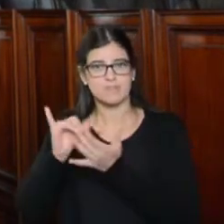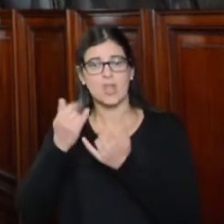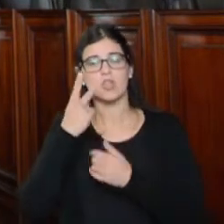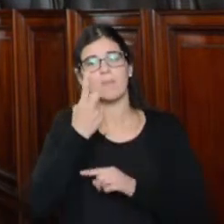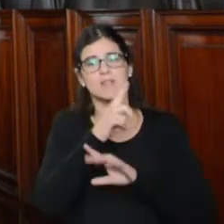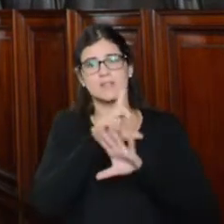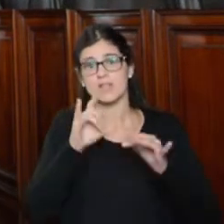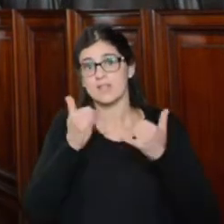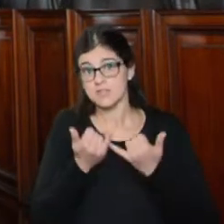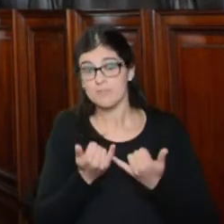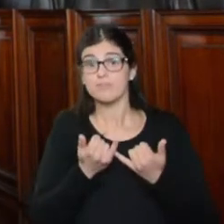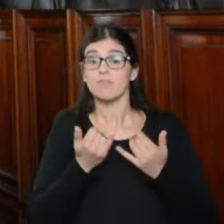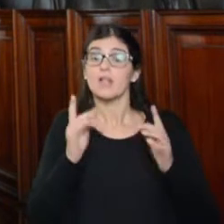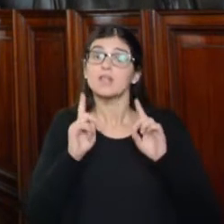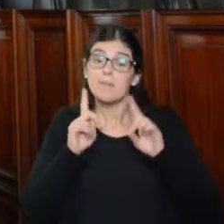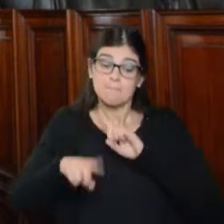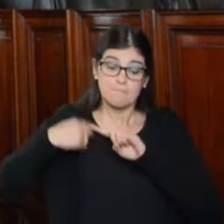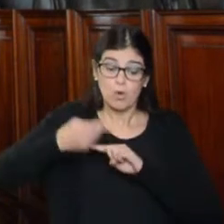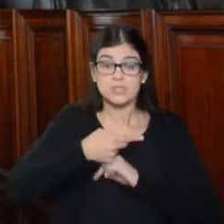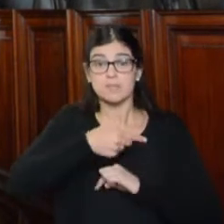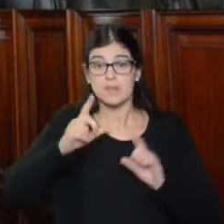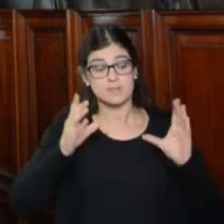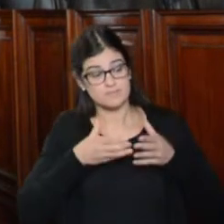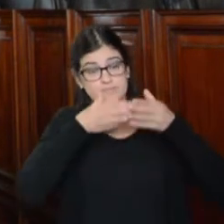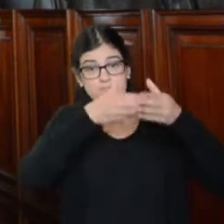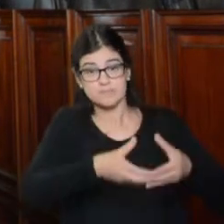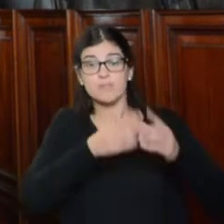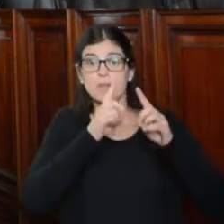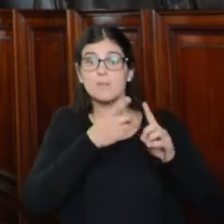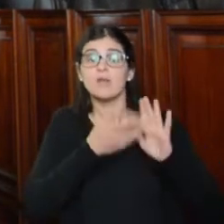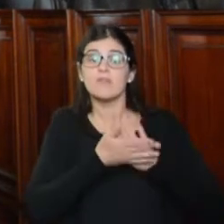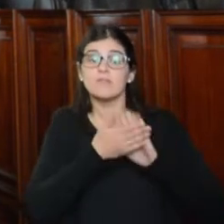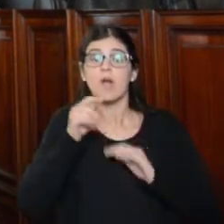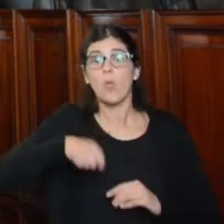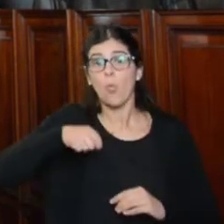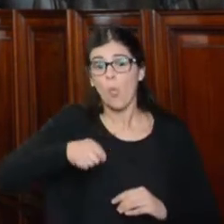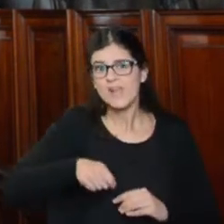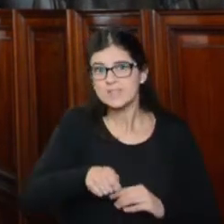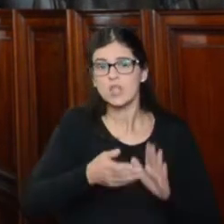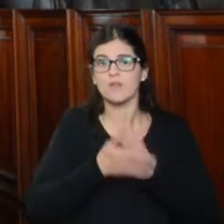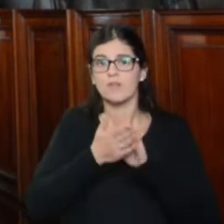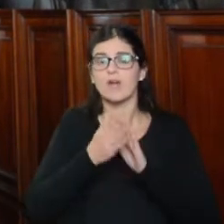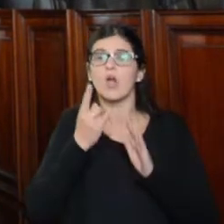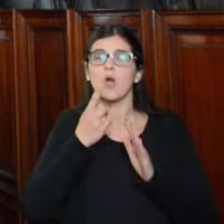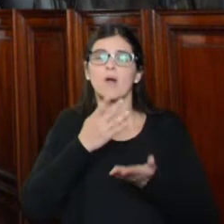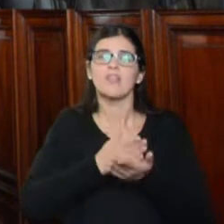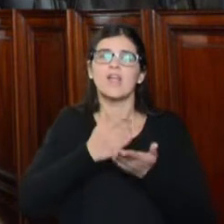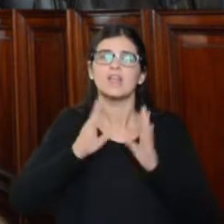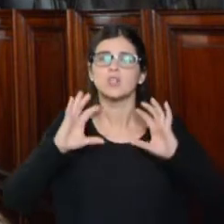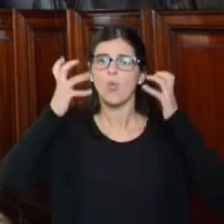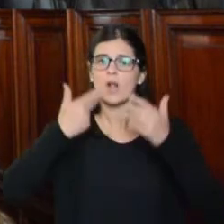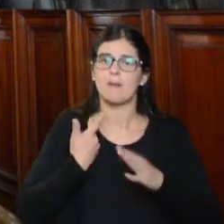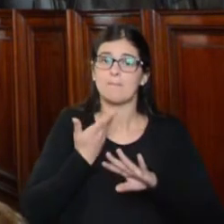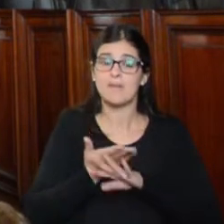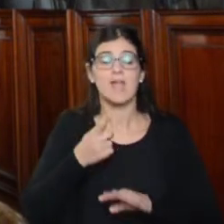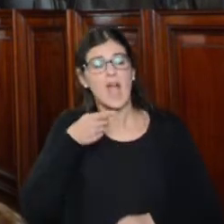2017. Por su parte, la próxima semana, un grupo de delegados del periódico Perfil enfrentará un juicio oral por el ejercicio de su derecho a huelga. Se les